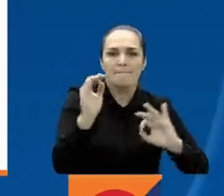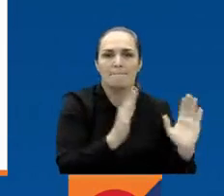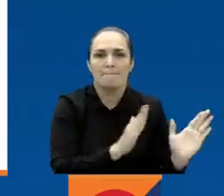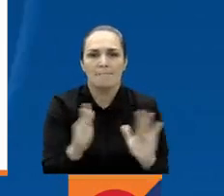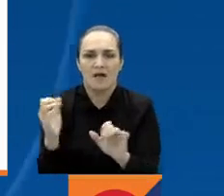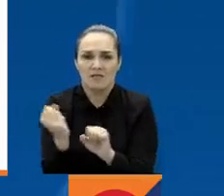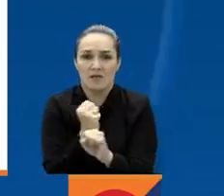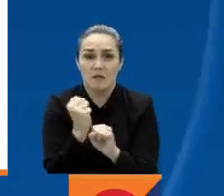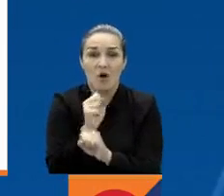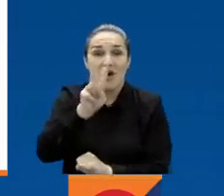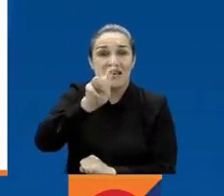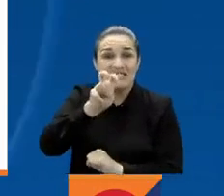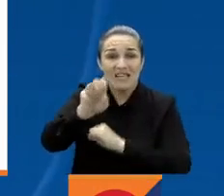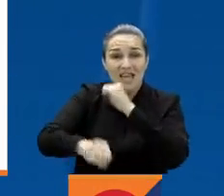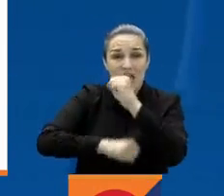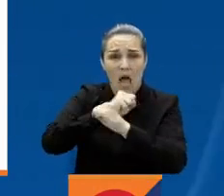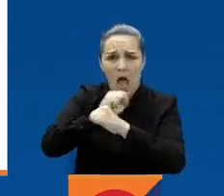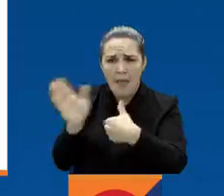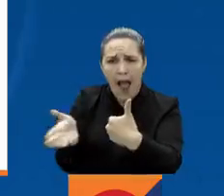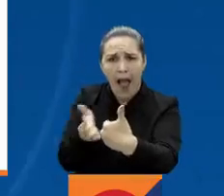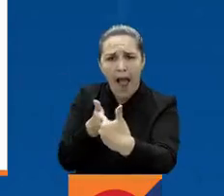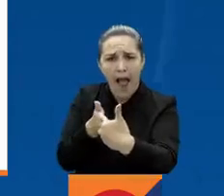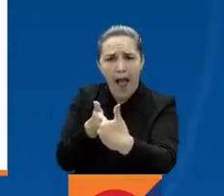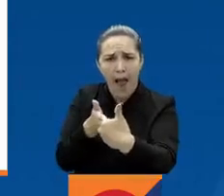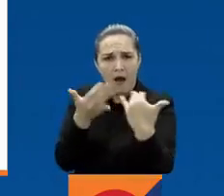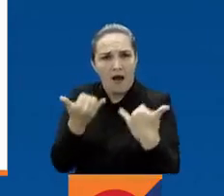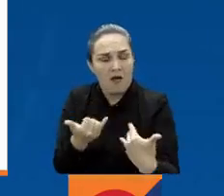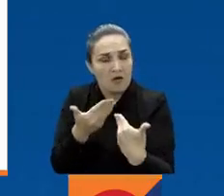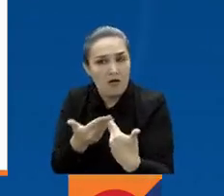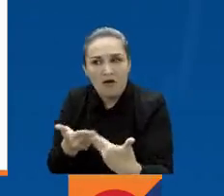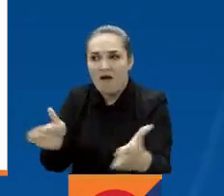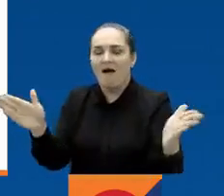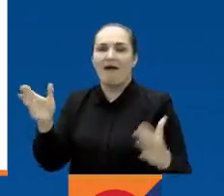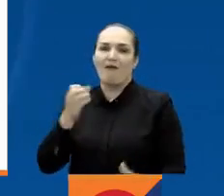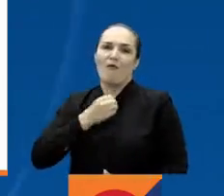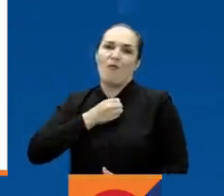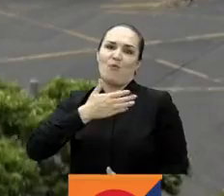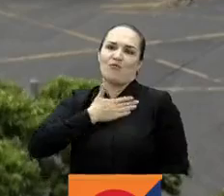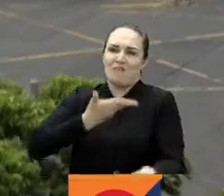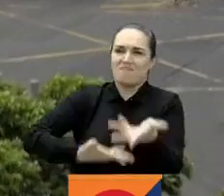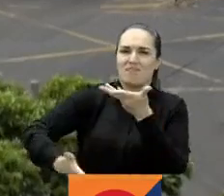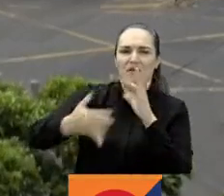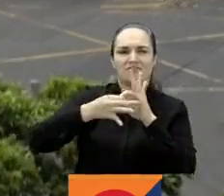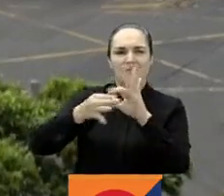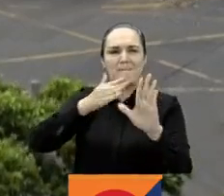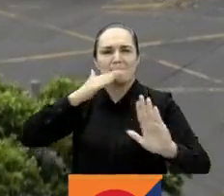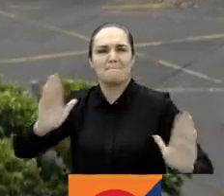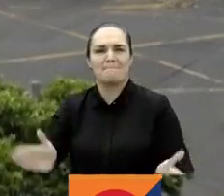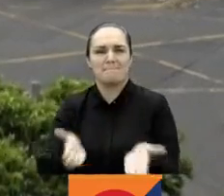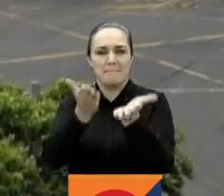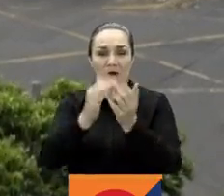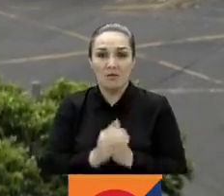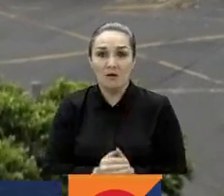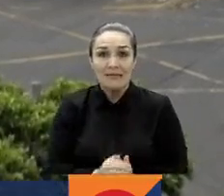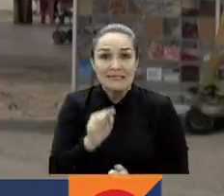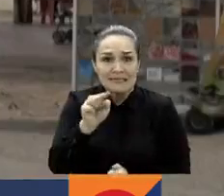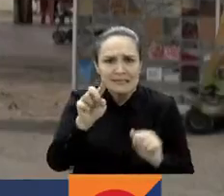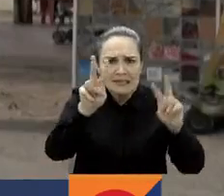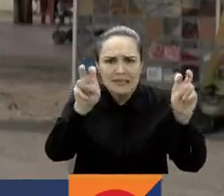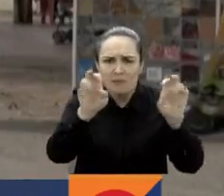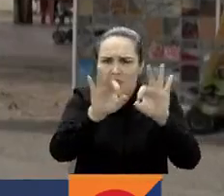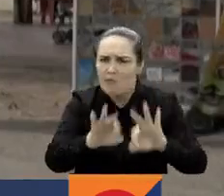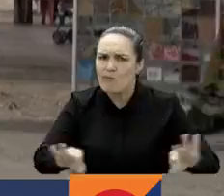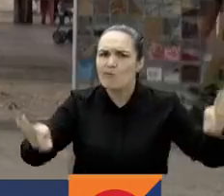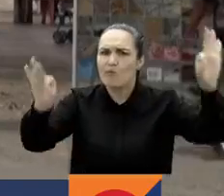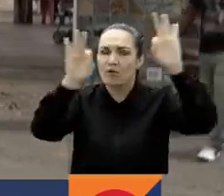Fueron siete años de bloqueos y desintegración que ahora se retoman en una oportunidad para reconstruir una mejor frontera. Este era uno de los puntos clave que